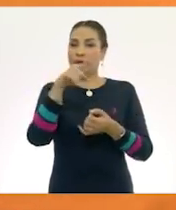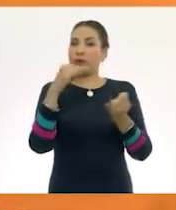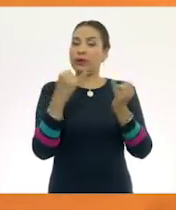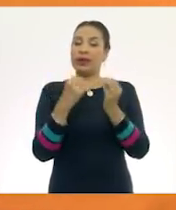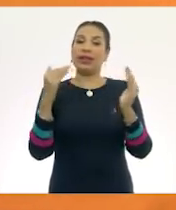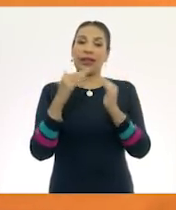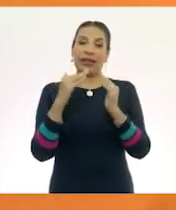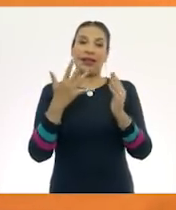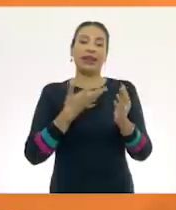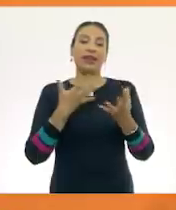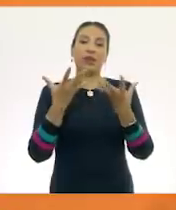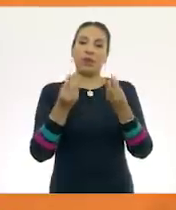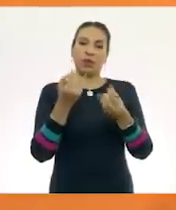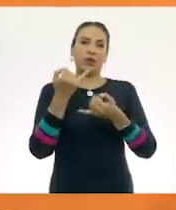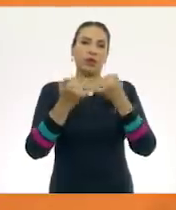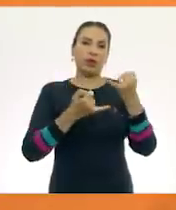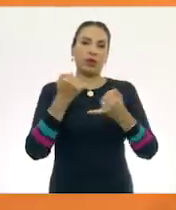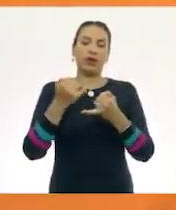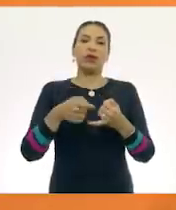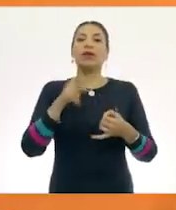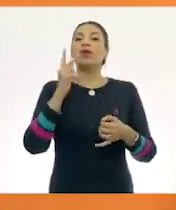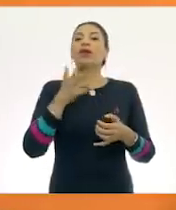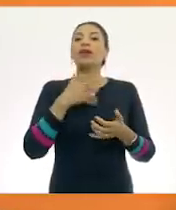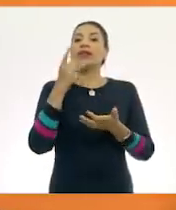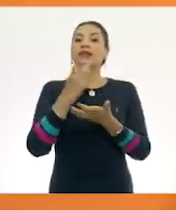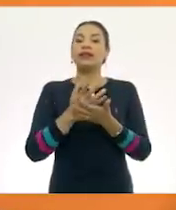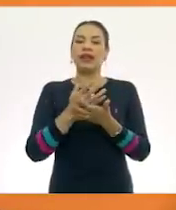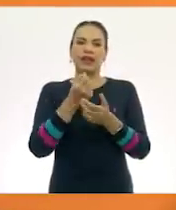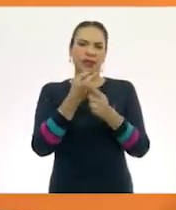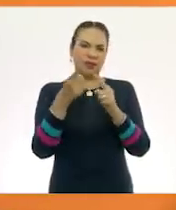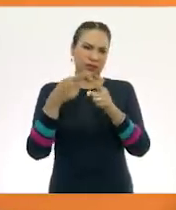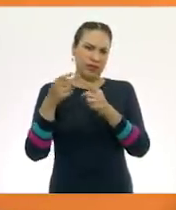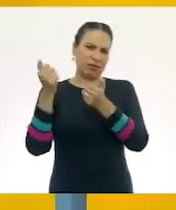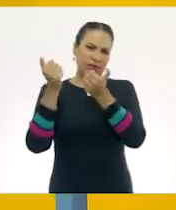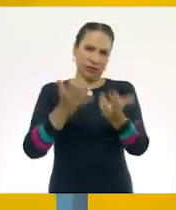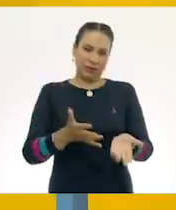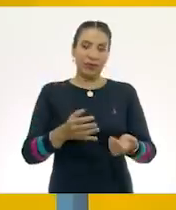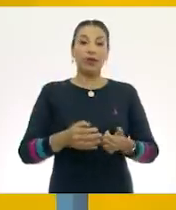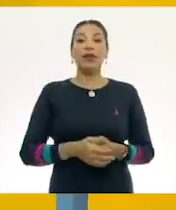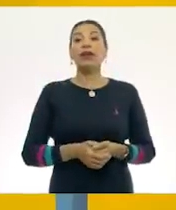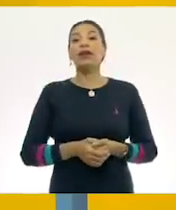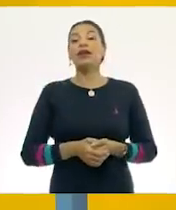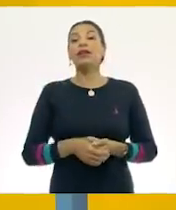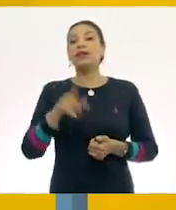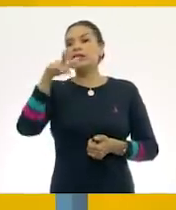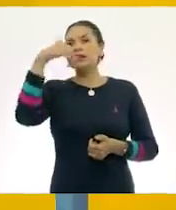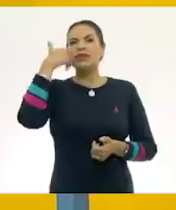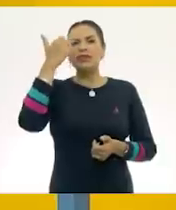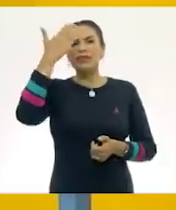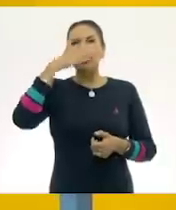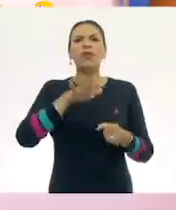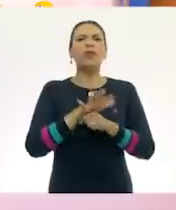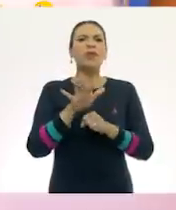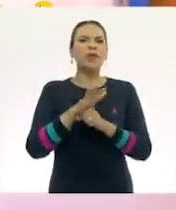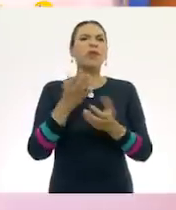allá en casa tienen muchos más juguetes, pero solamente traje algunos de ellos. ¿Y quieres saber cuáles son? ¡Sí!